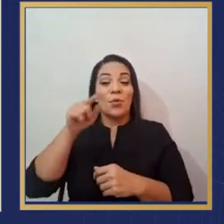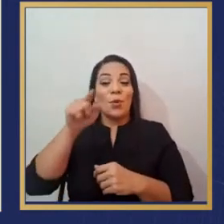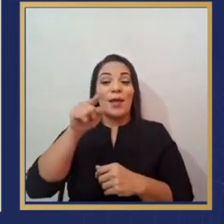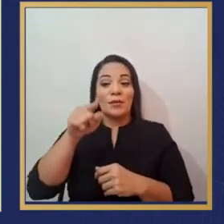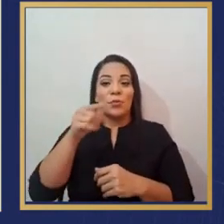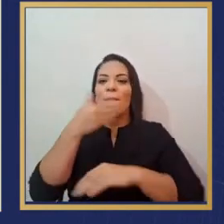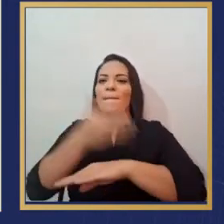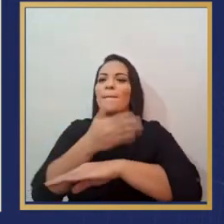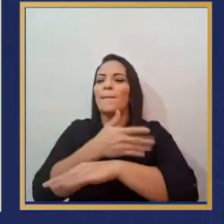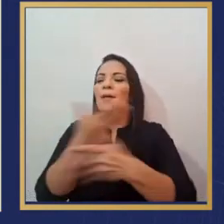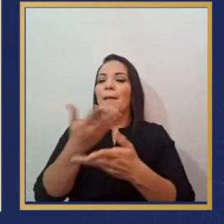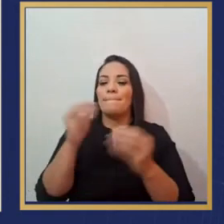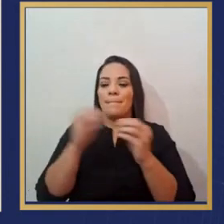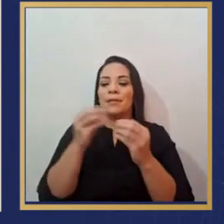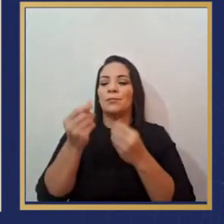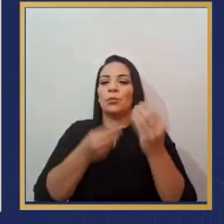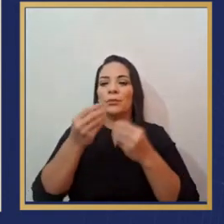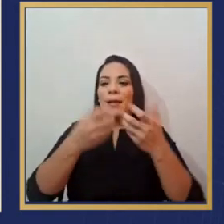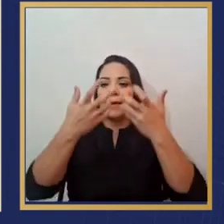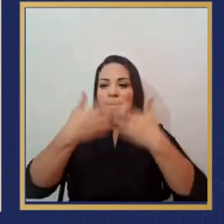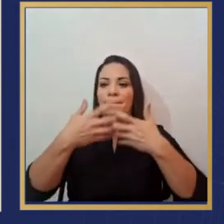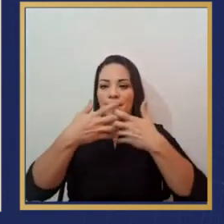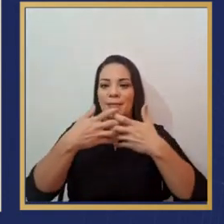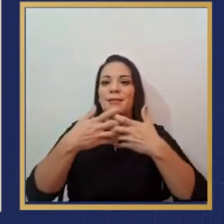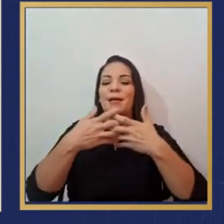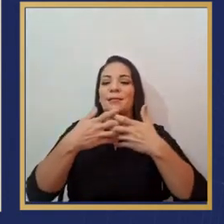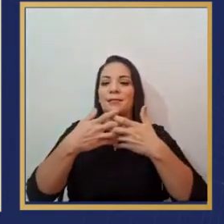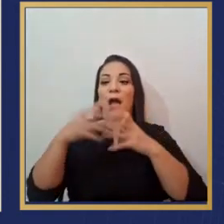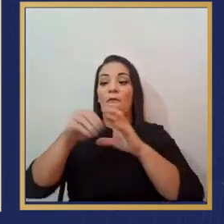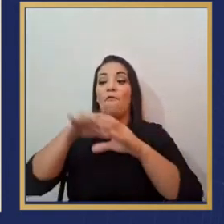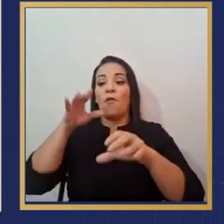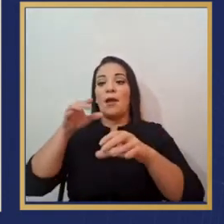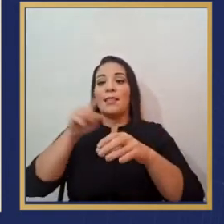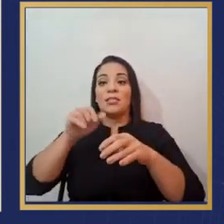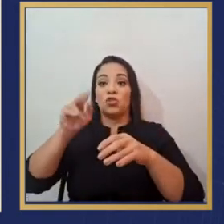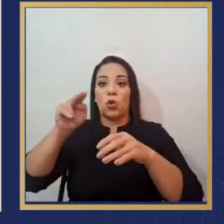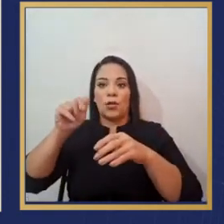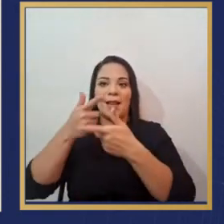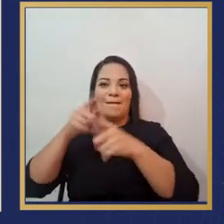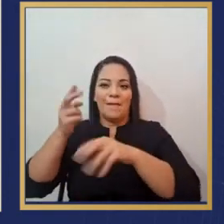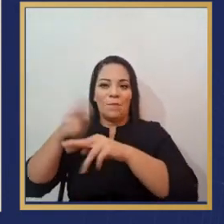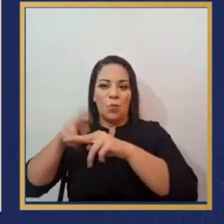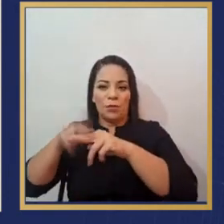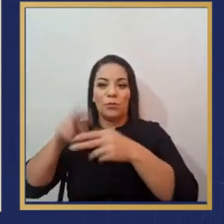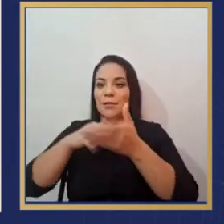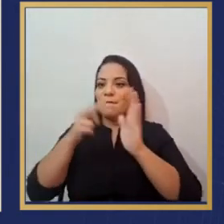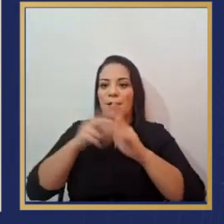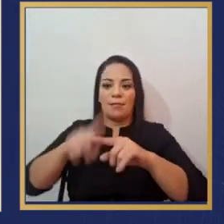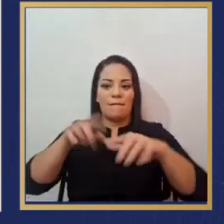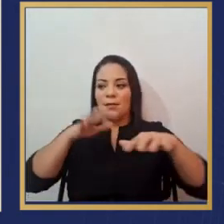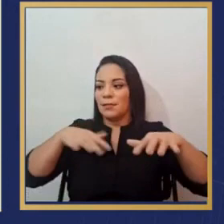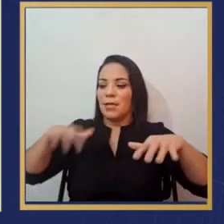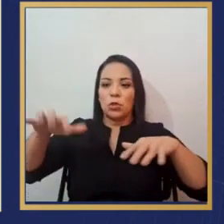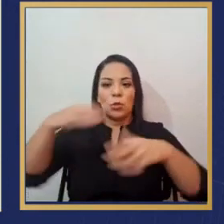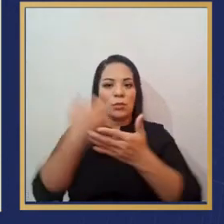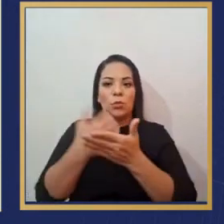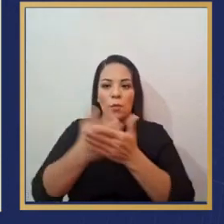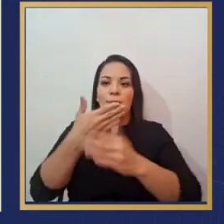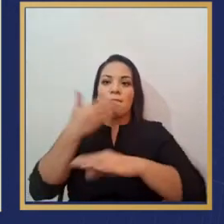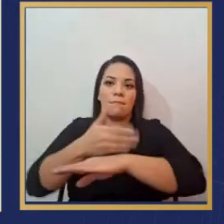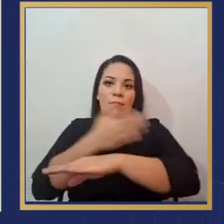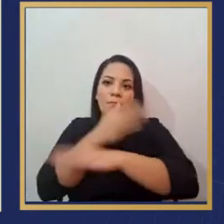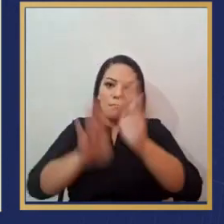productividad de las empresas fuera de zona franca, o sea que son muchos sectores económicos los que están mostrando mejoras en